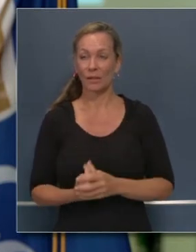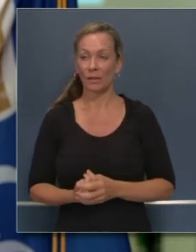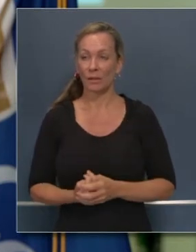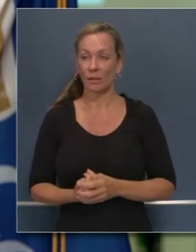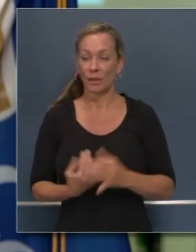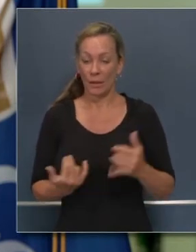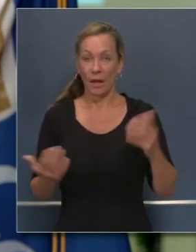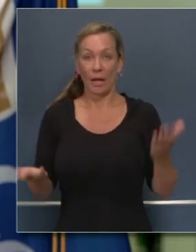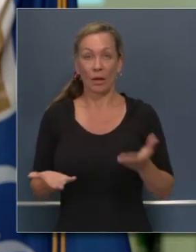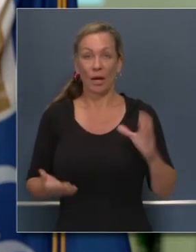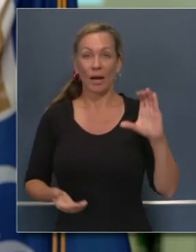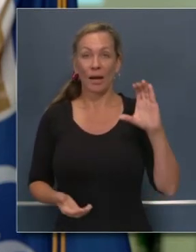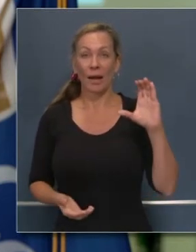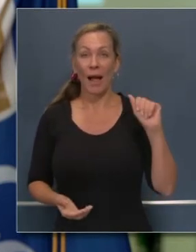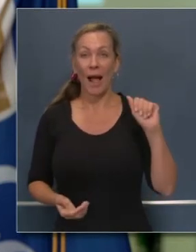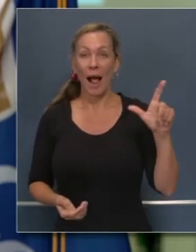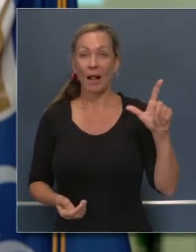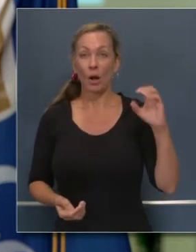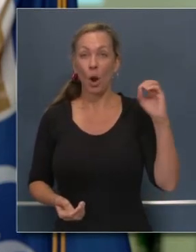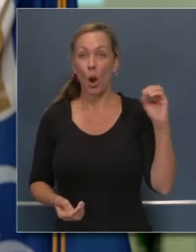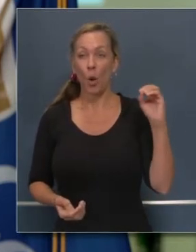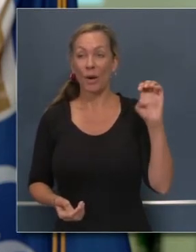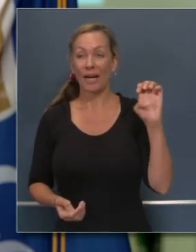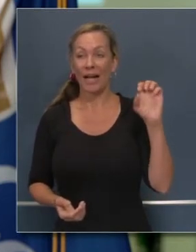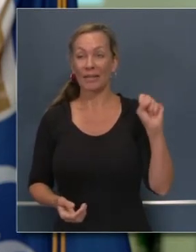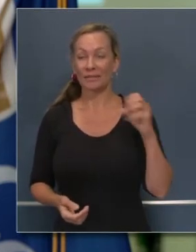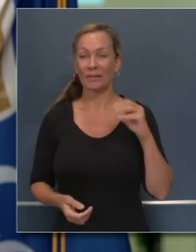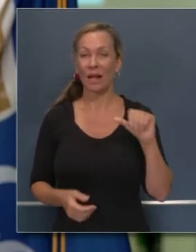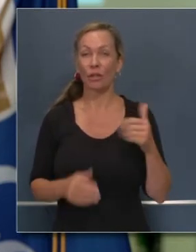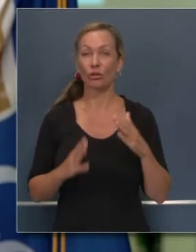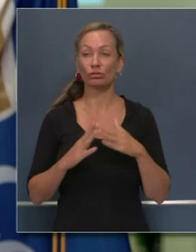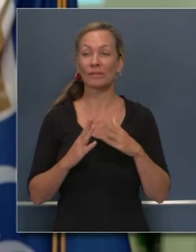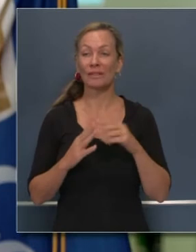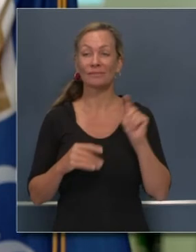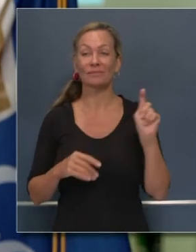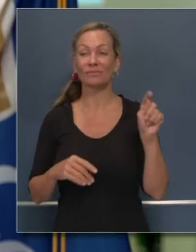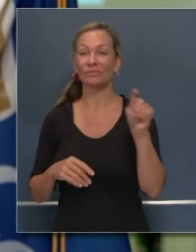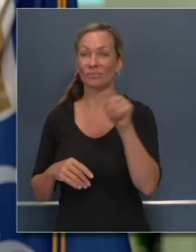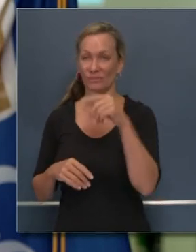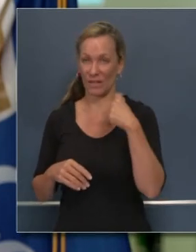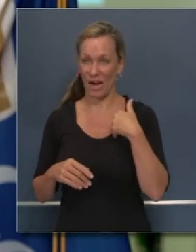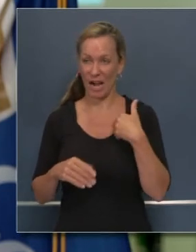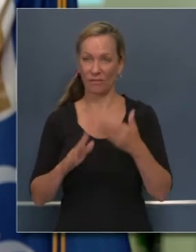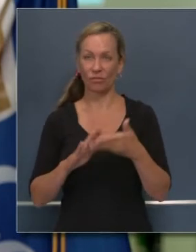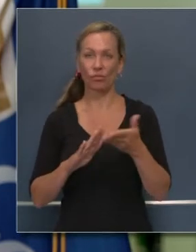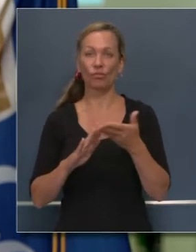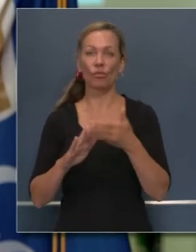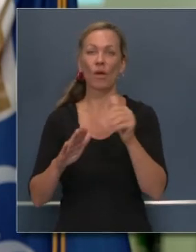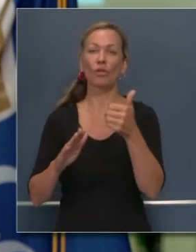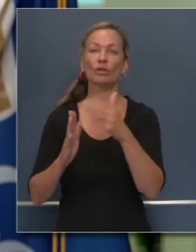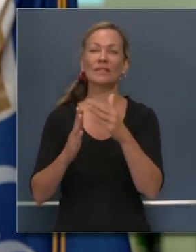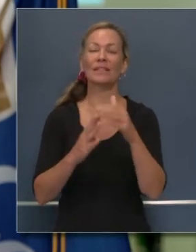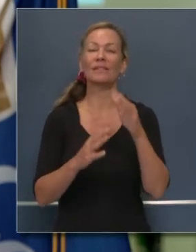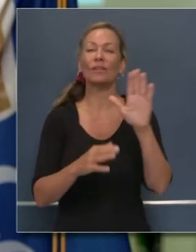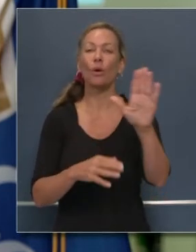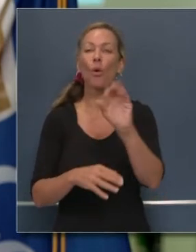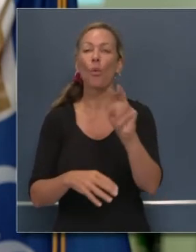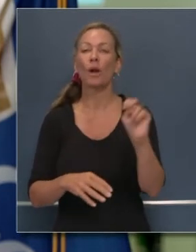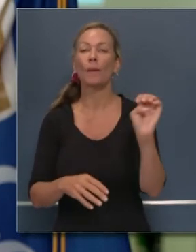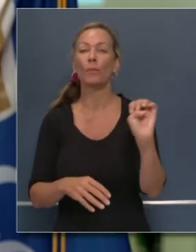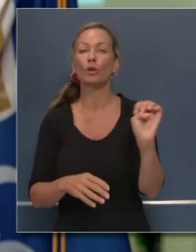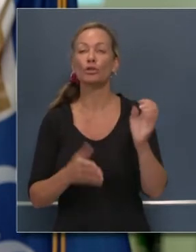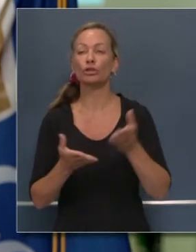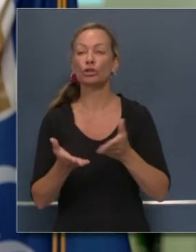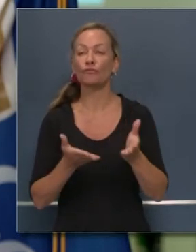aquí a lo largo del norte de California, incluyendo Cal Fire, OAS y el general